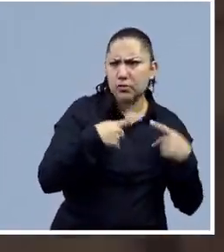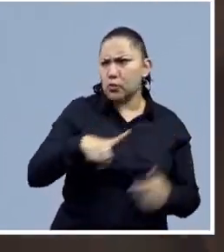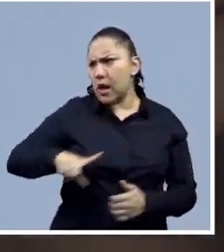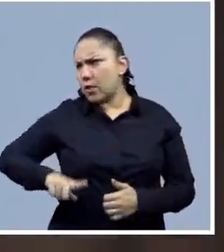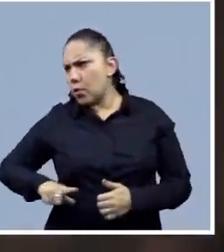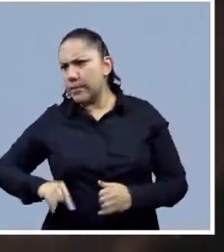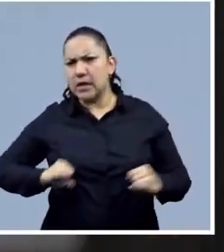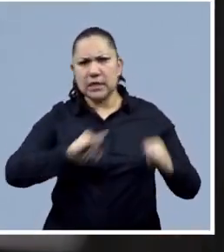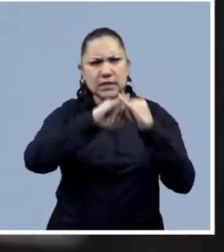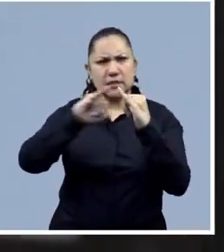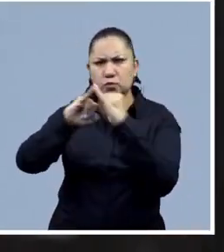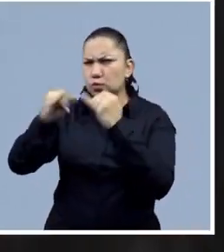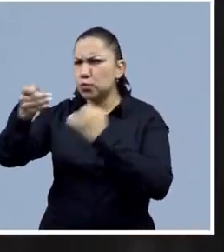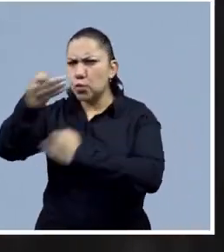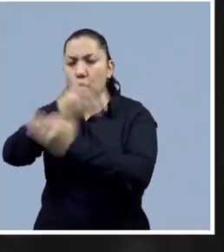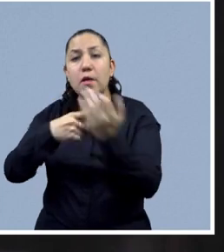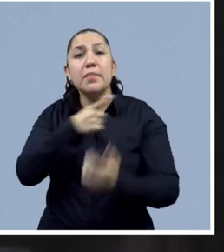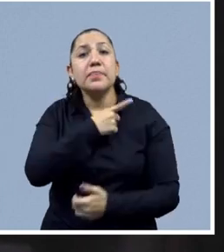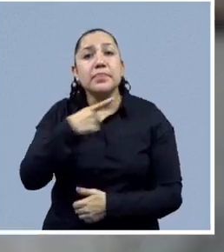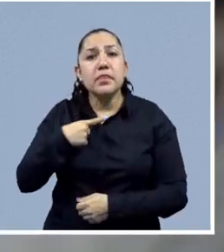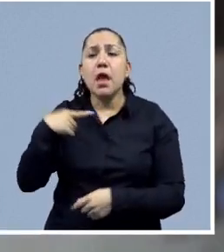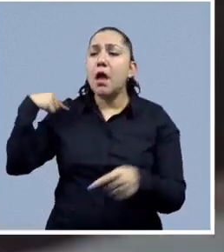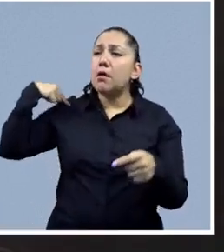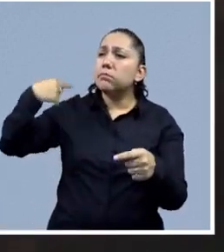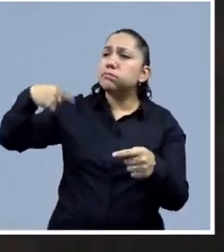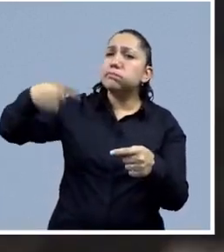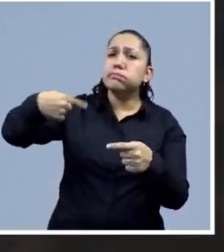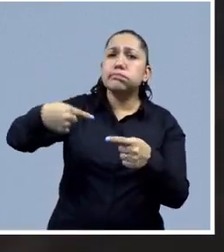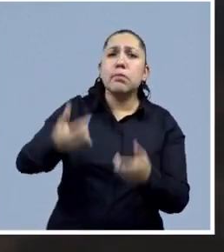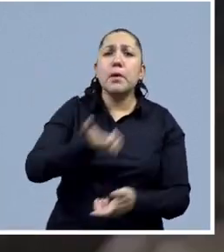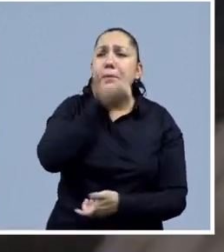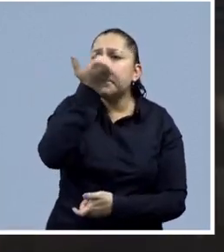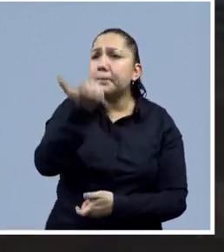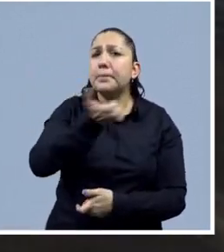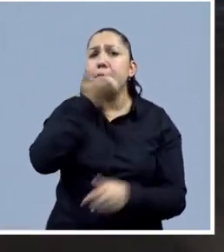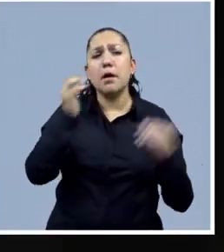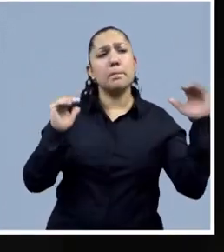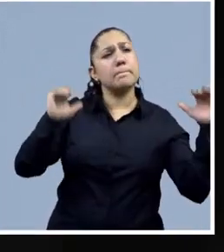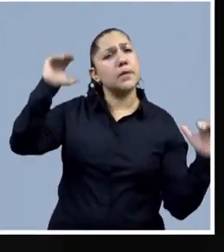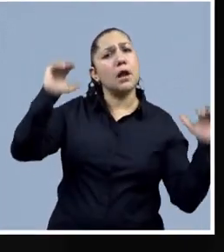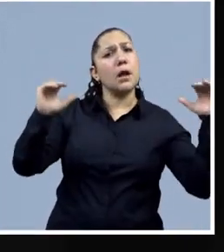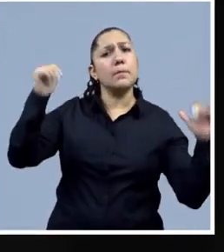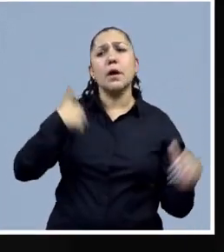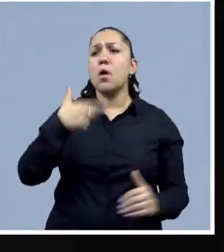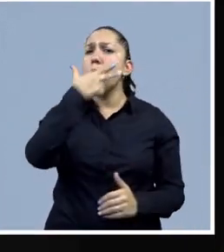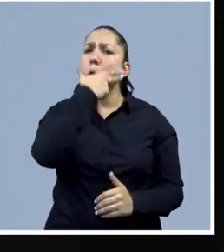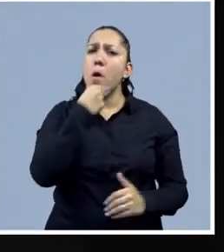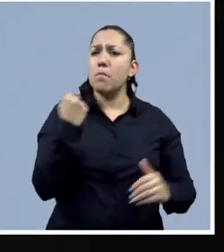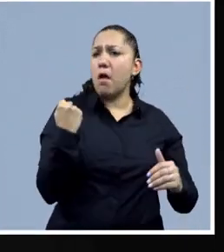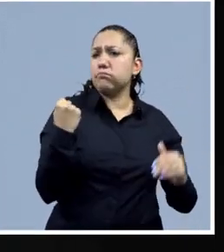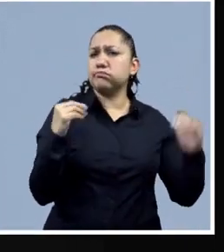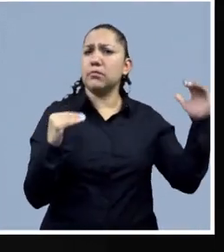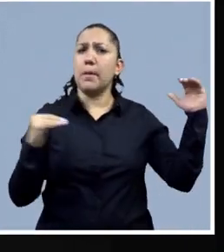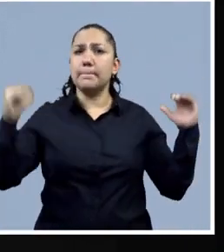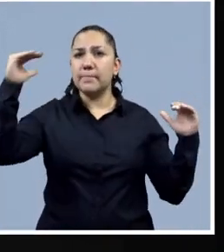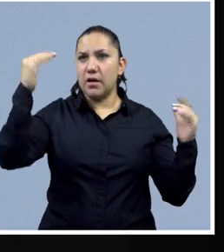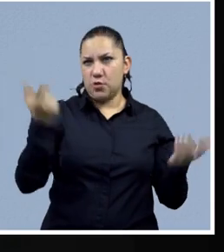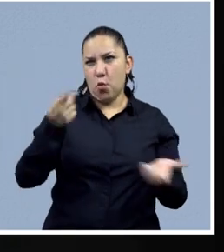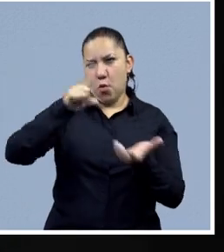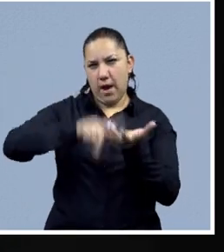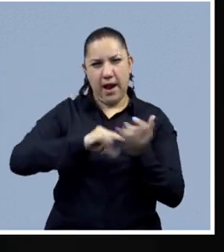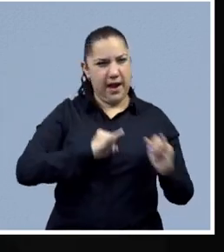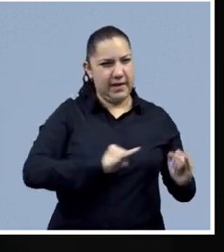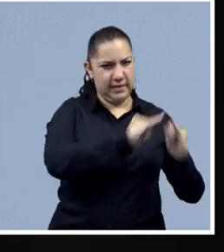una apuesta más decidida a modificar las pautas culturales patriarcales que la agenda de igualdad de género que adoptamos